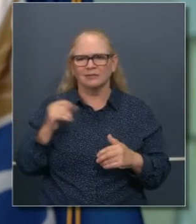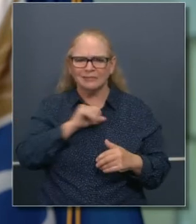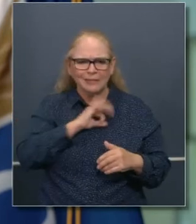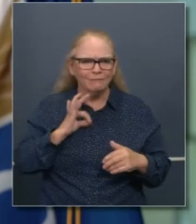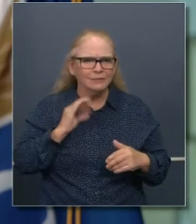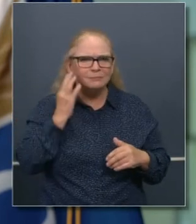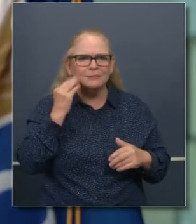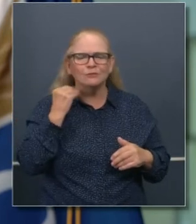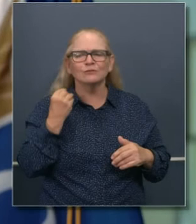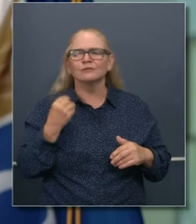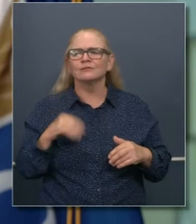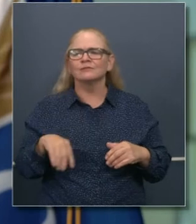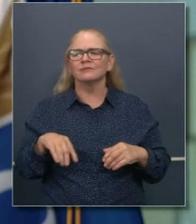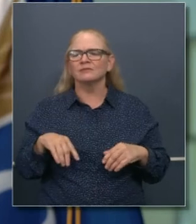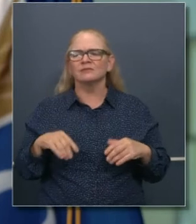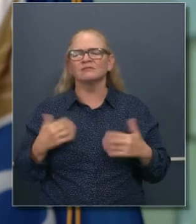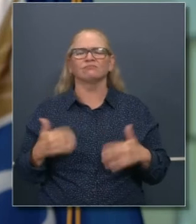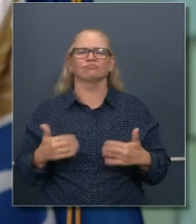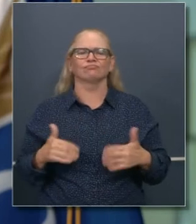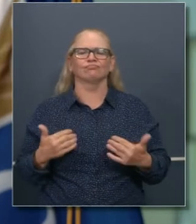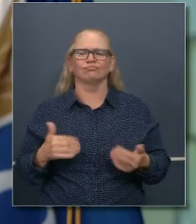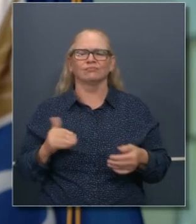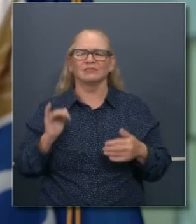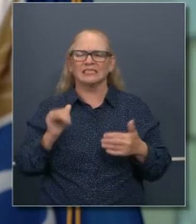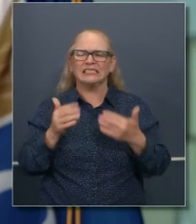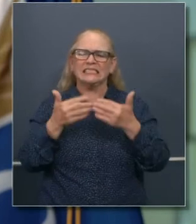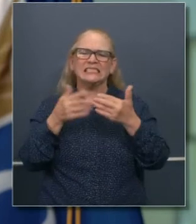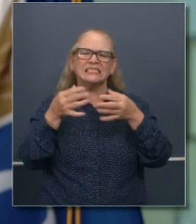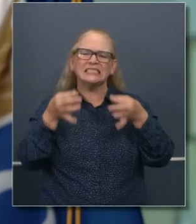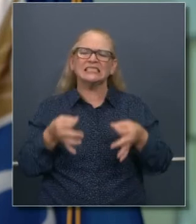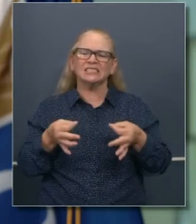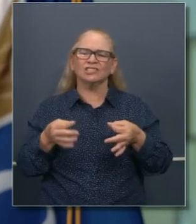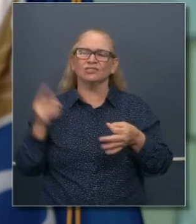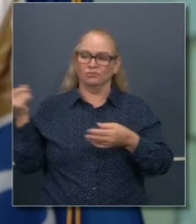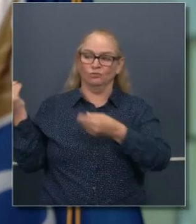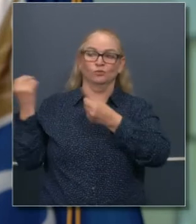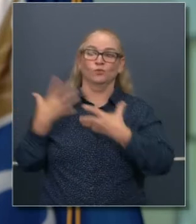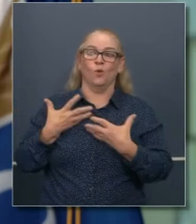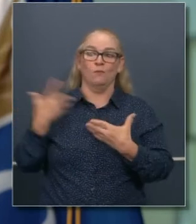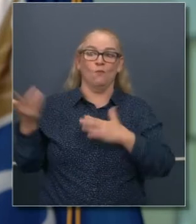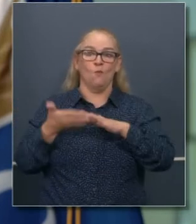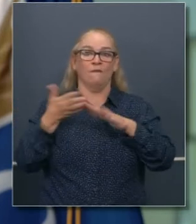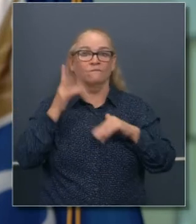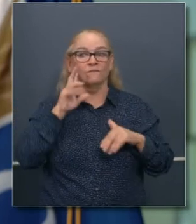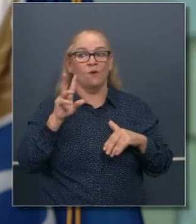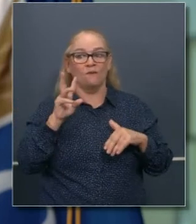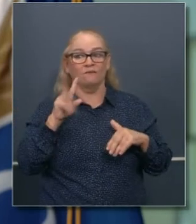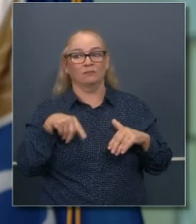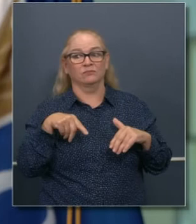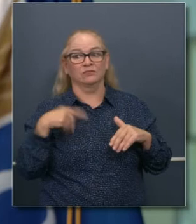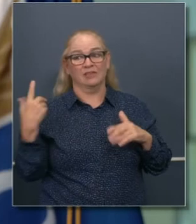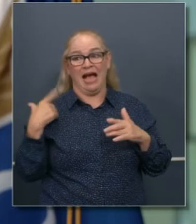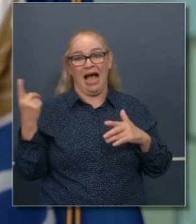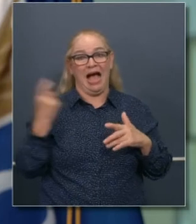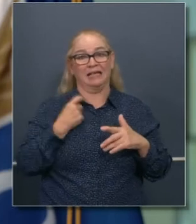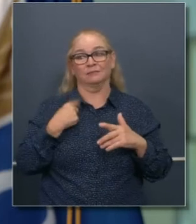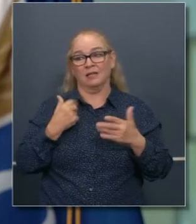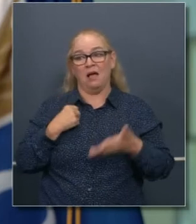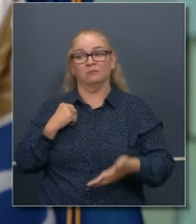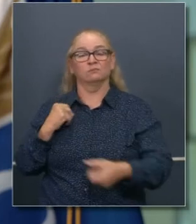legisladora. Para mí fue una decisión muy fácil. Cuando ella anunció su campaña a presidente, para mí fue